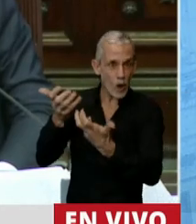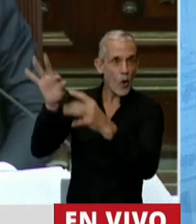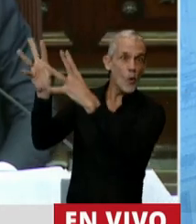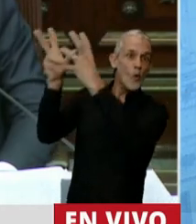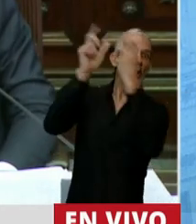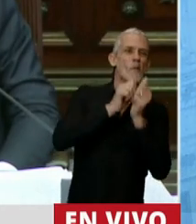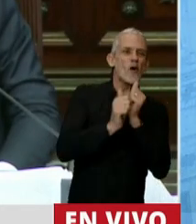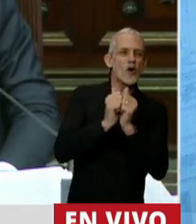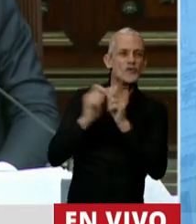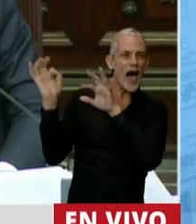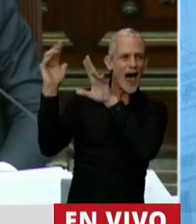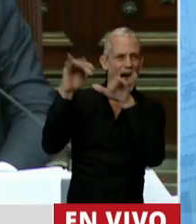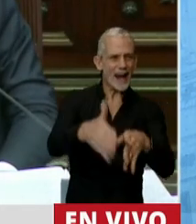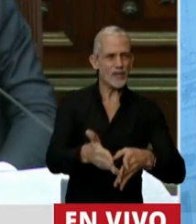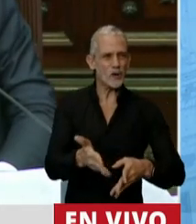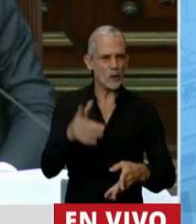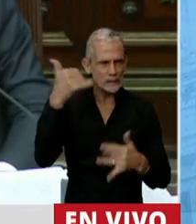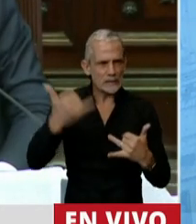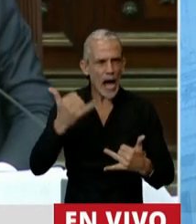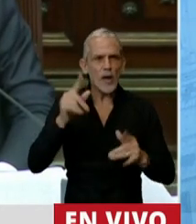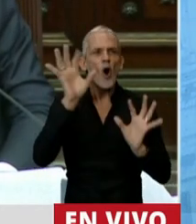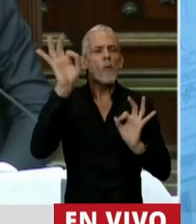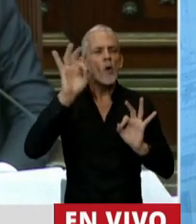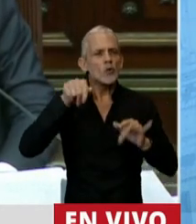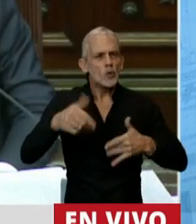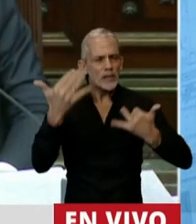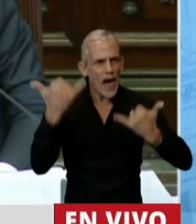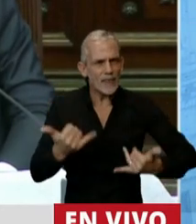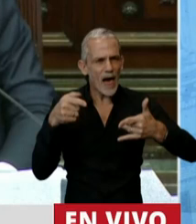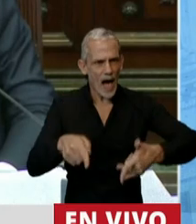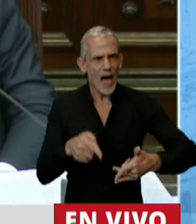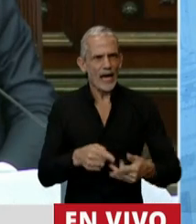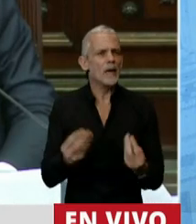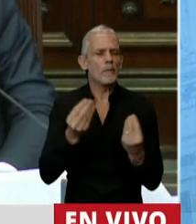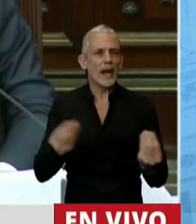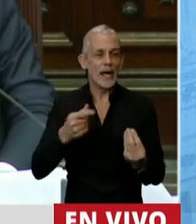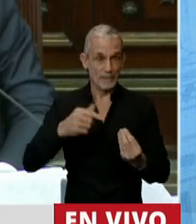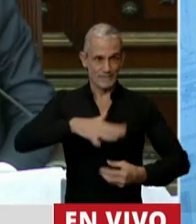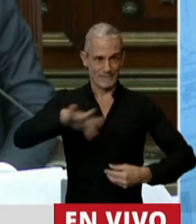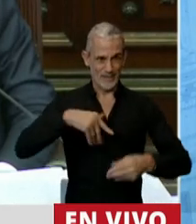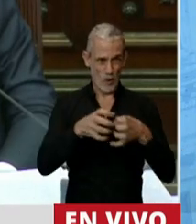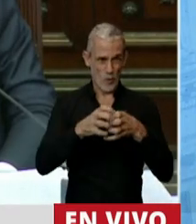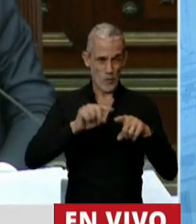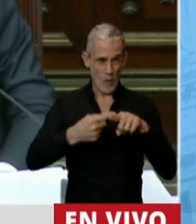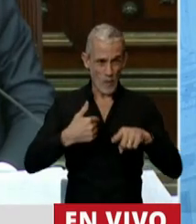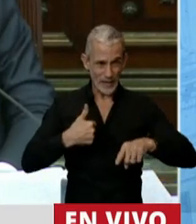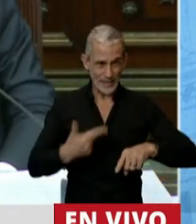Tenemos que pensar esas cosas, tenemos una enorme oportunidad. Nuestro espacio político